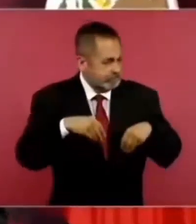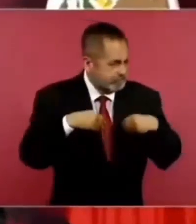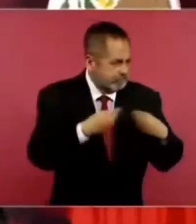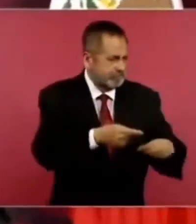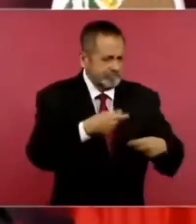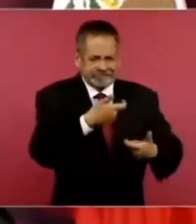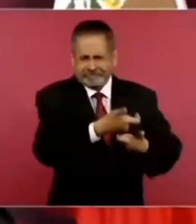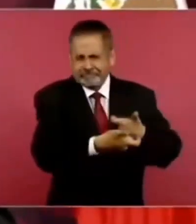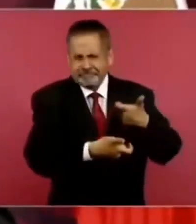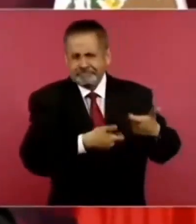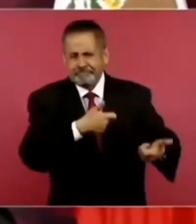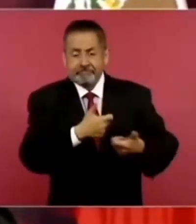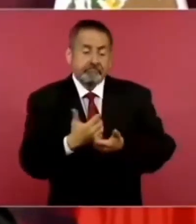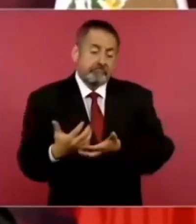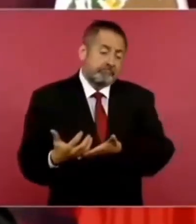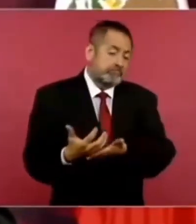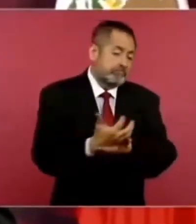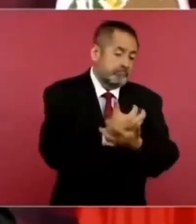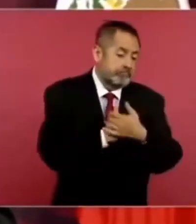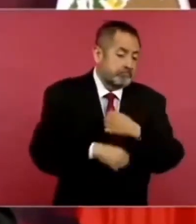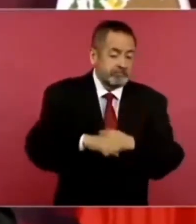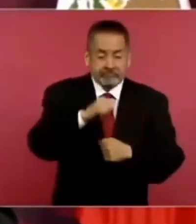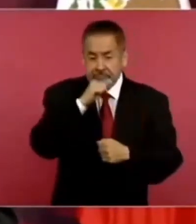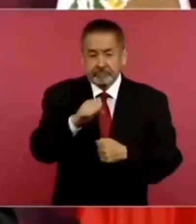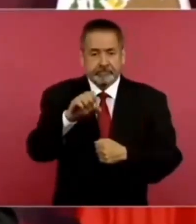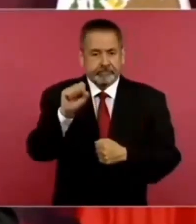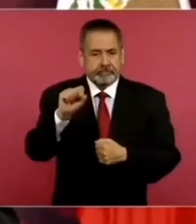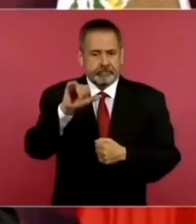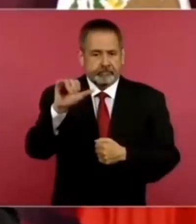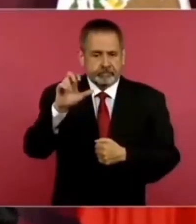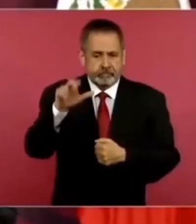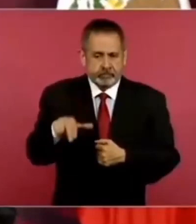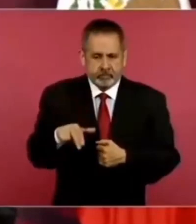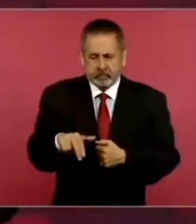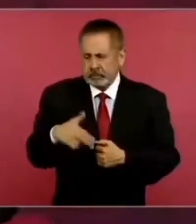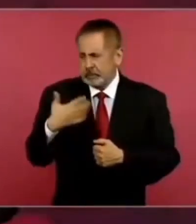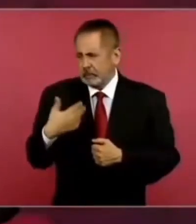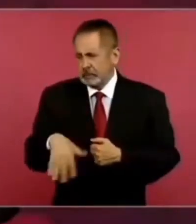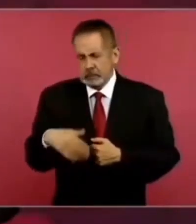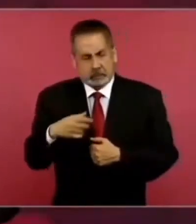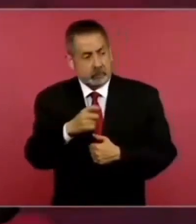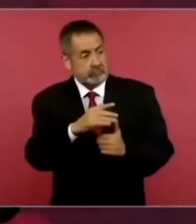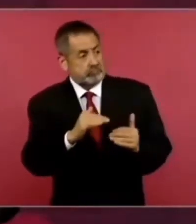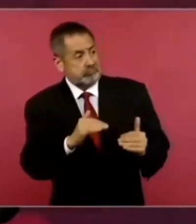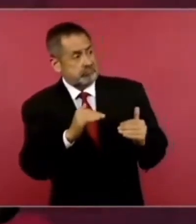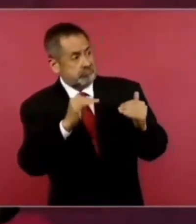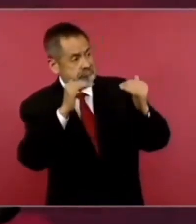de privilegios,